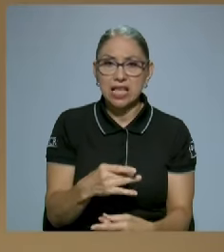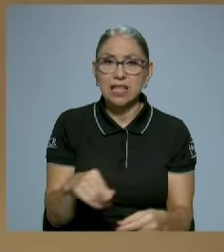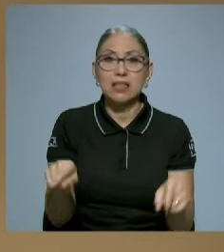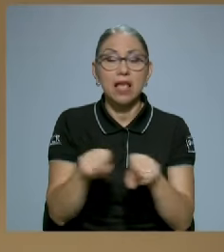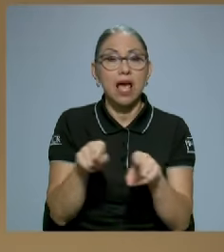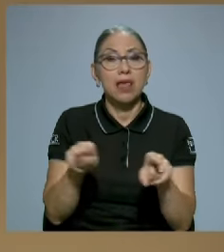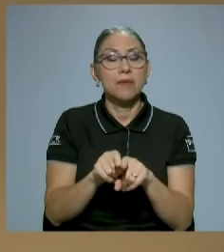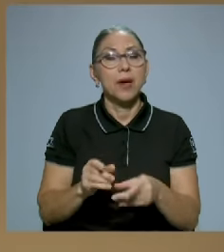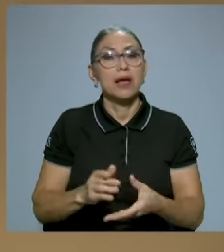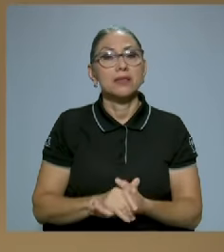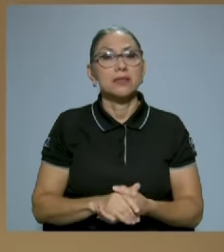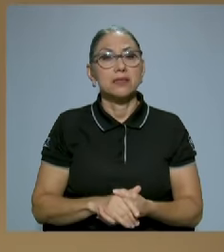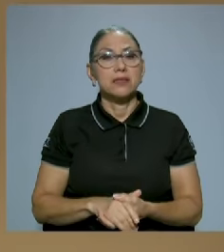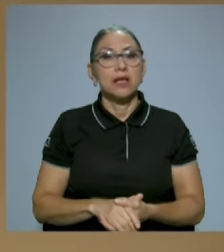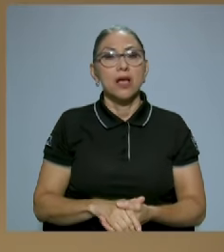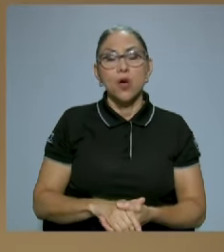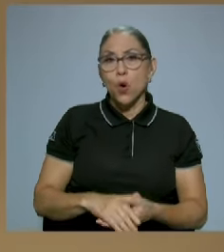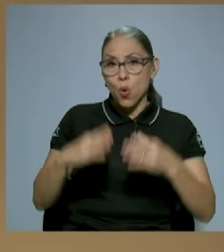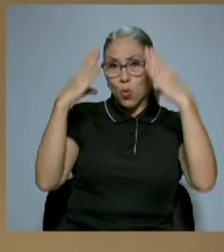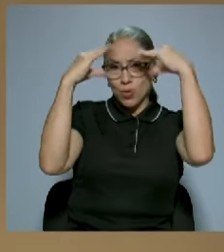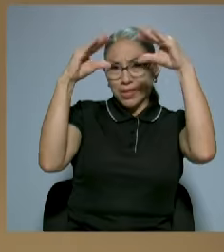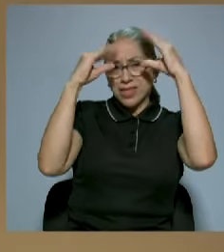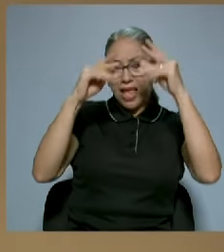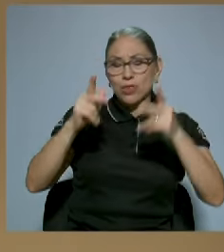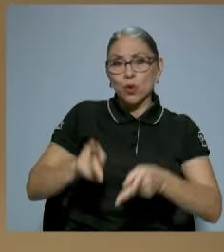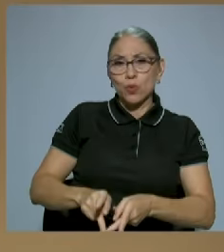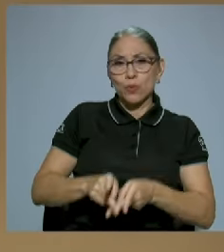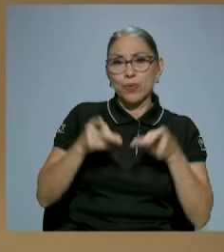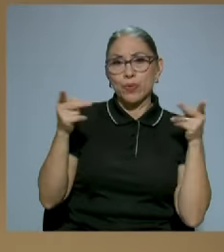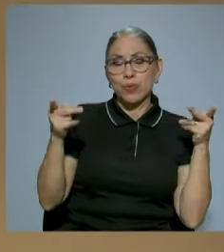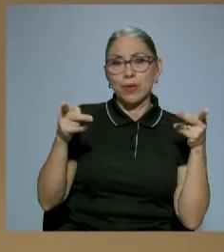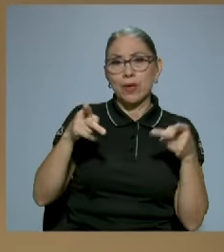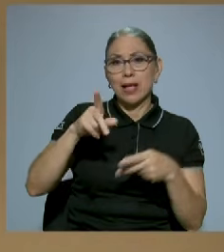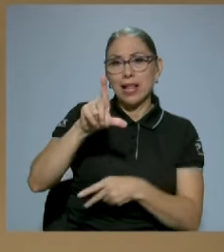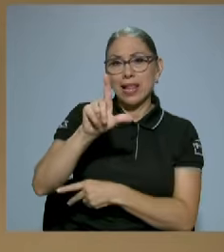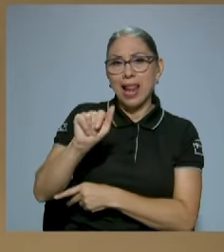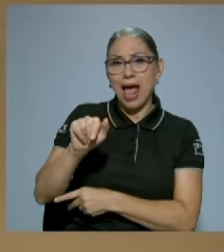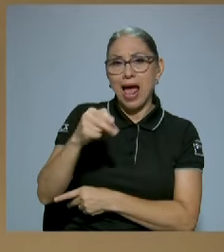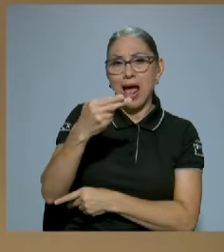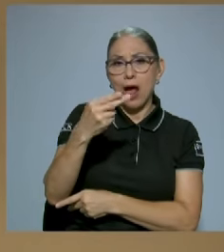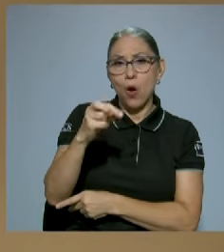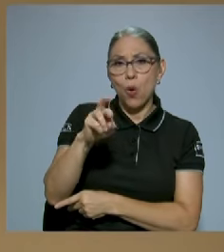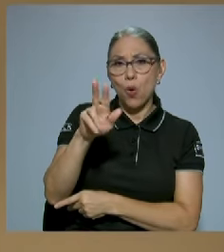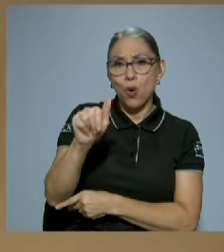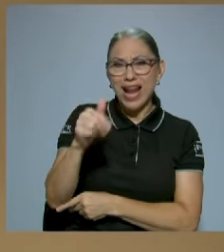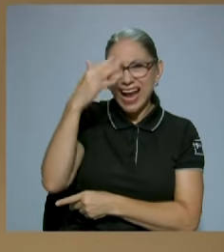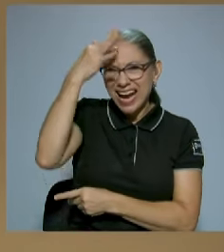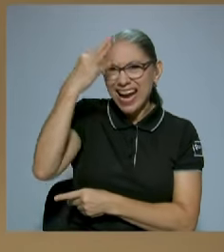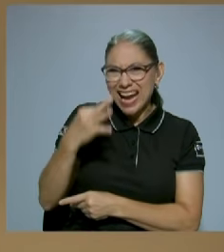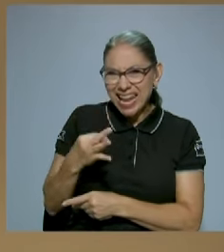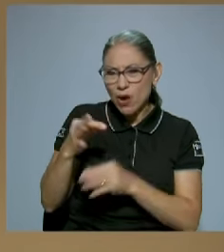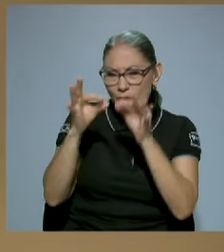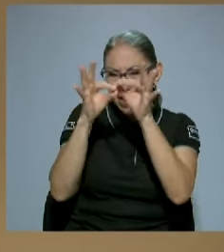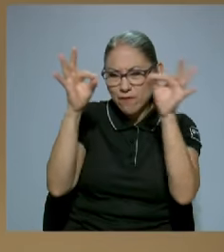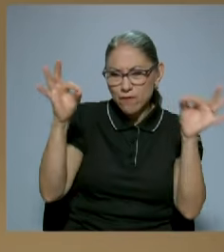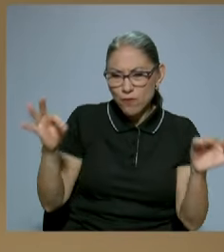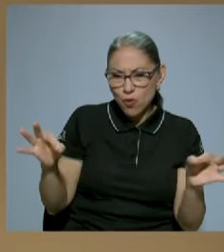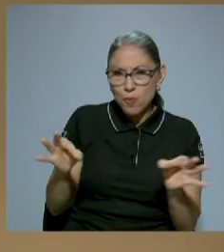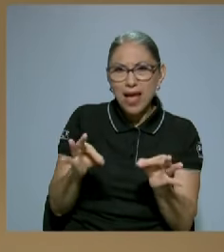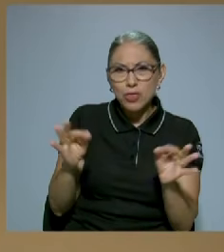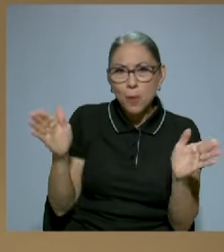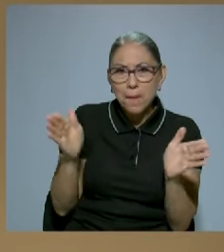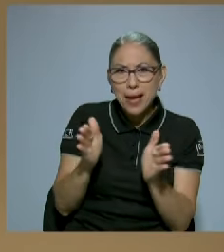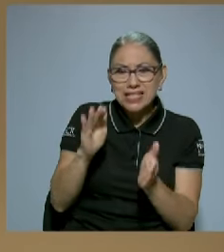dato sobre La Hora. La Hora era un periódico, creo que de formato más chico en esa época, creo que los